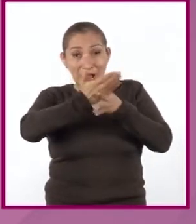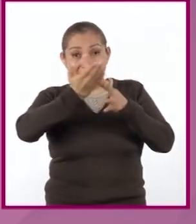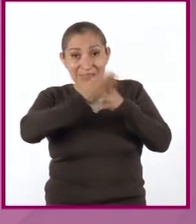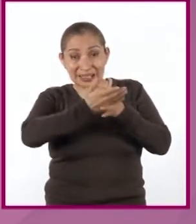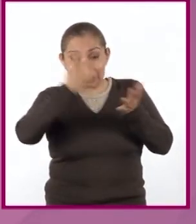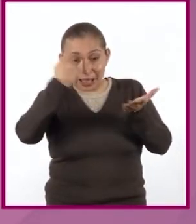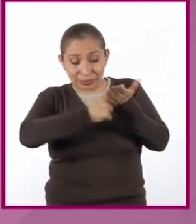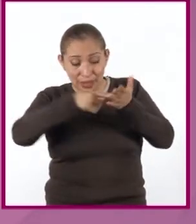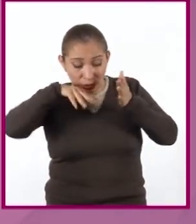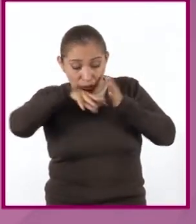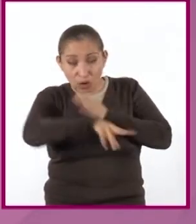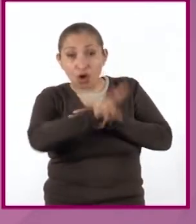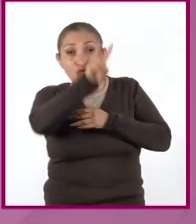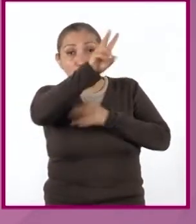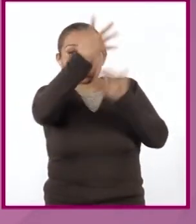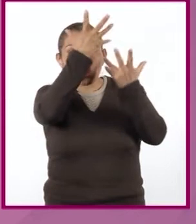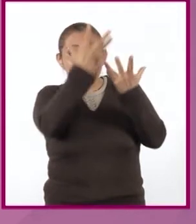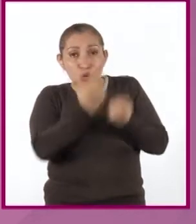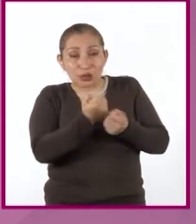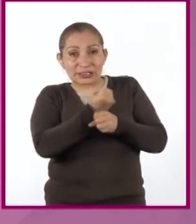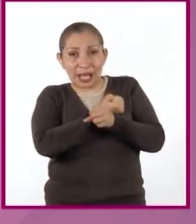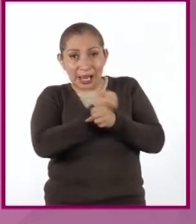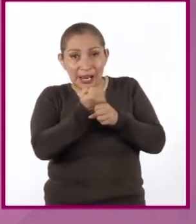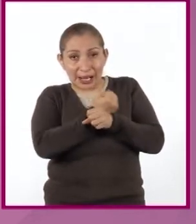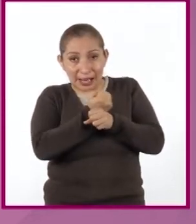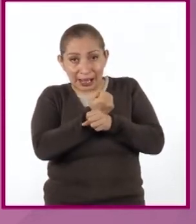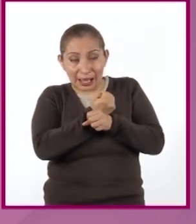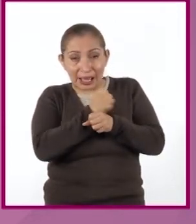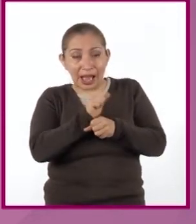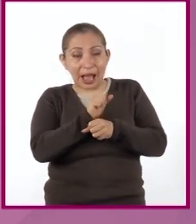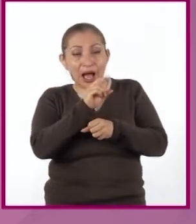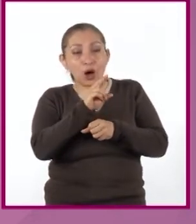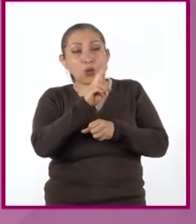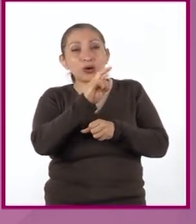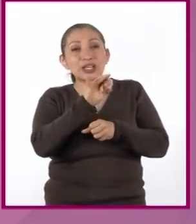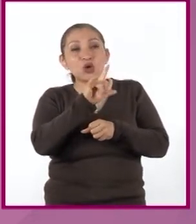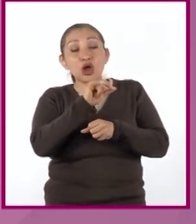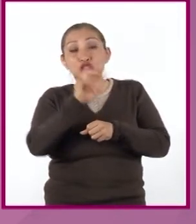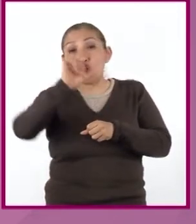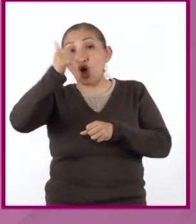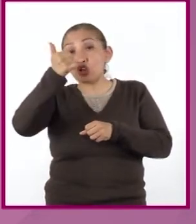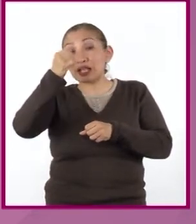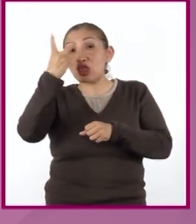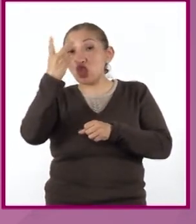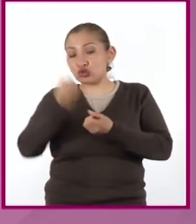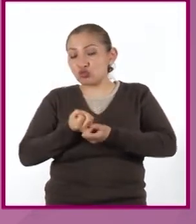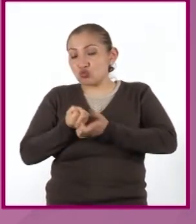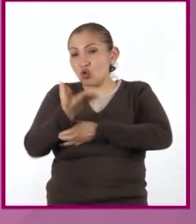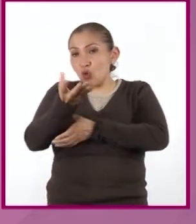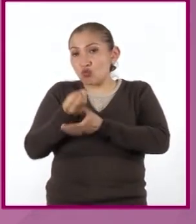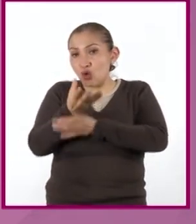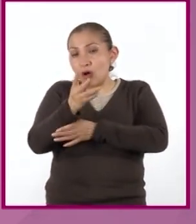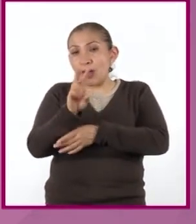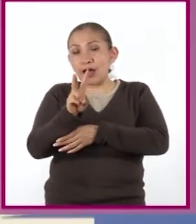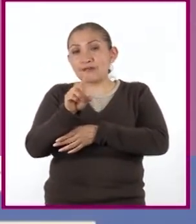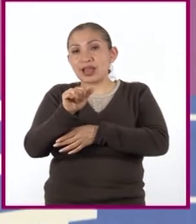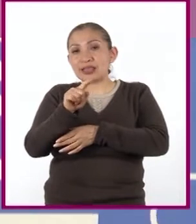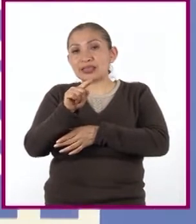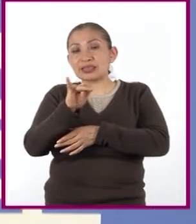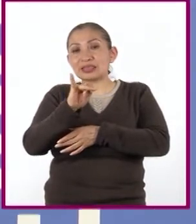ellas, dos reciben sangre, las aurículas, y otras dos las expulsan, los ventrículos.